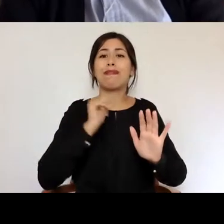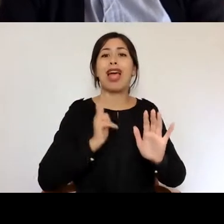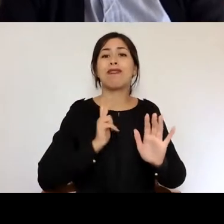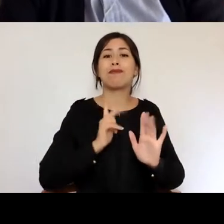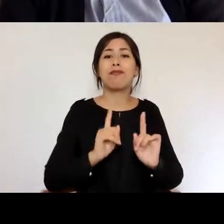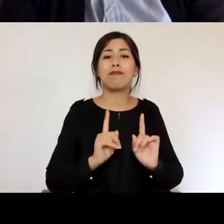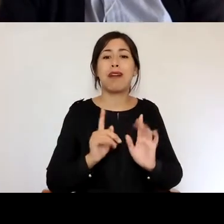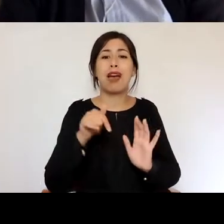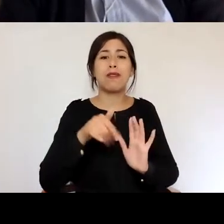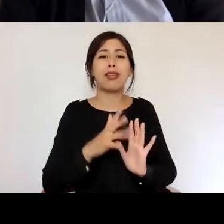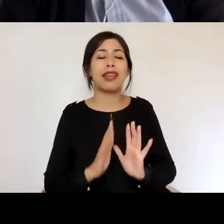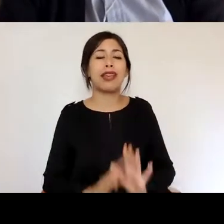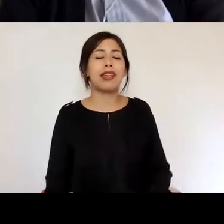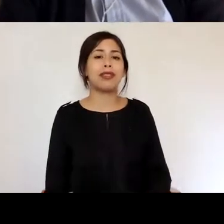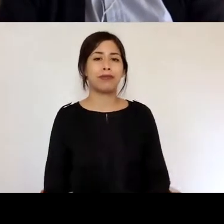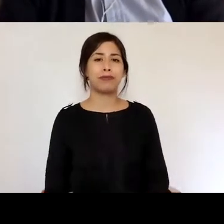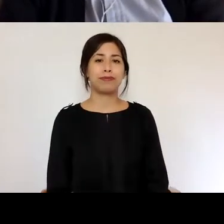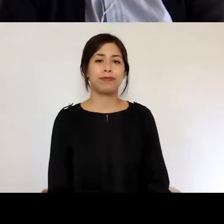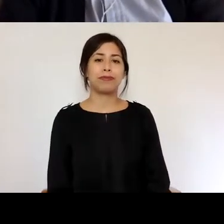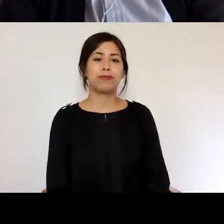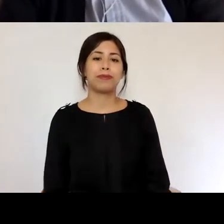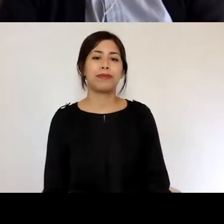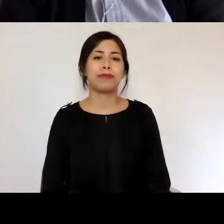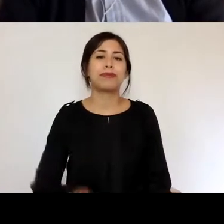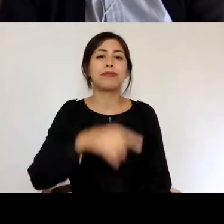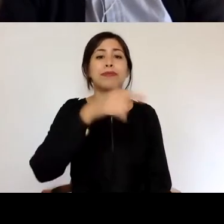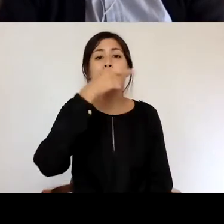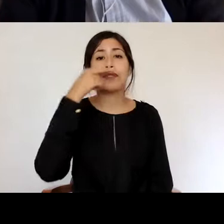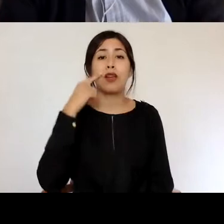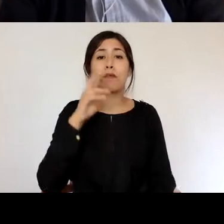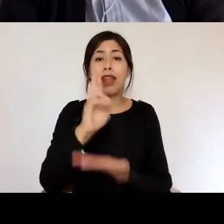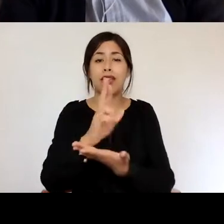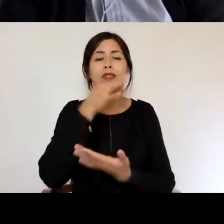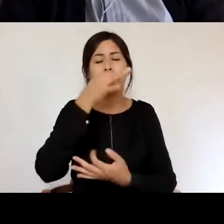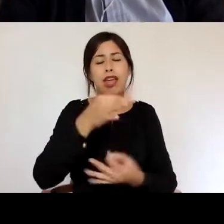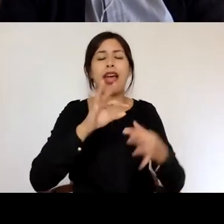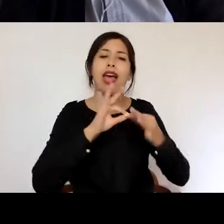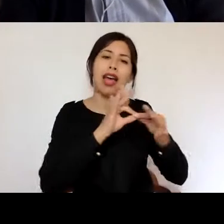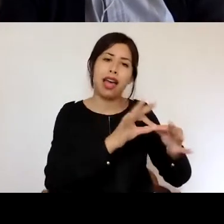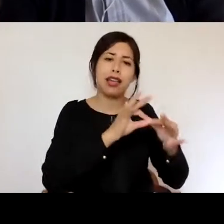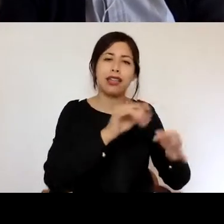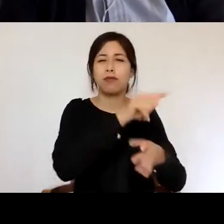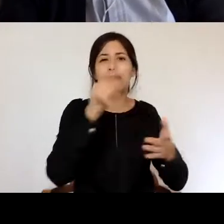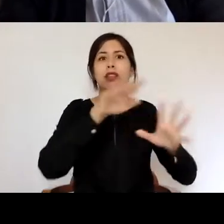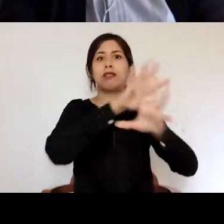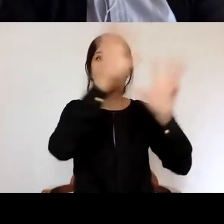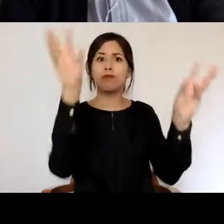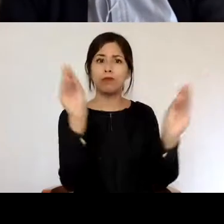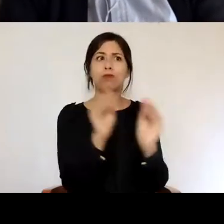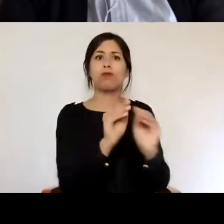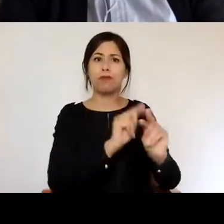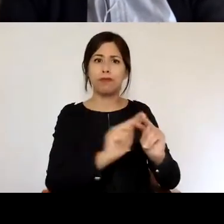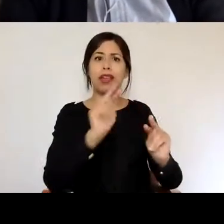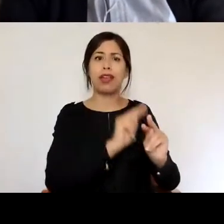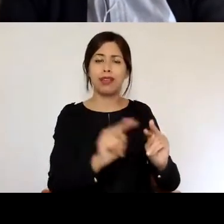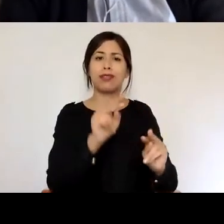agradecerle a Ignacio y particularmente agradecer el resumen que hicieron los